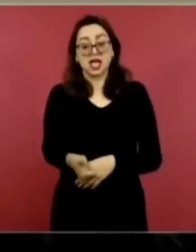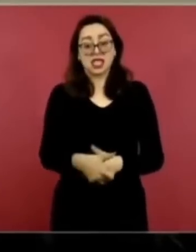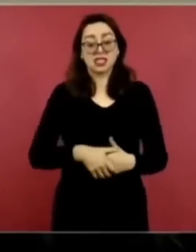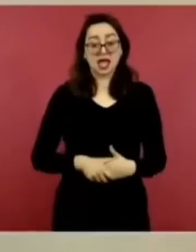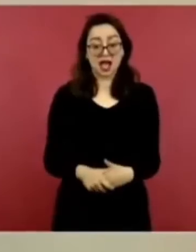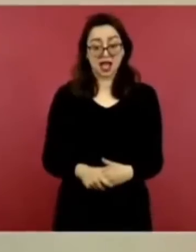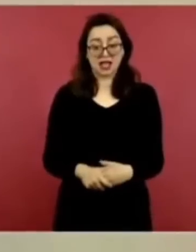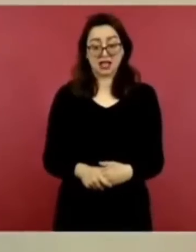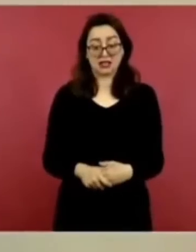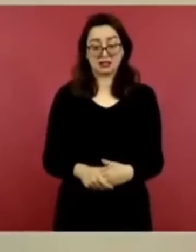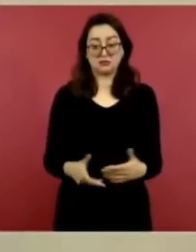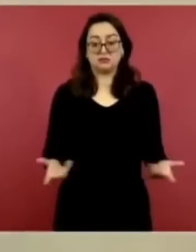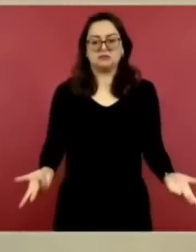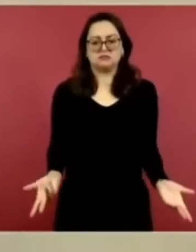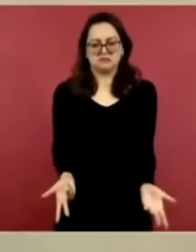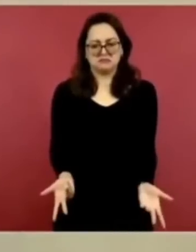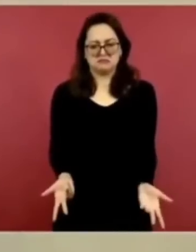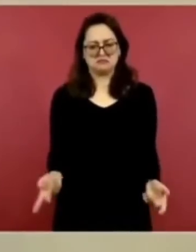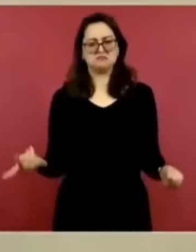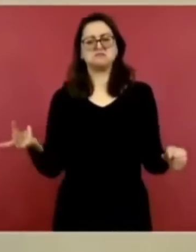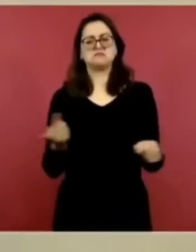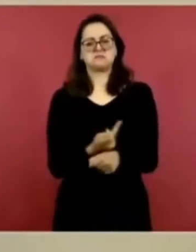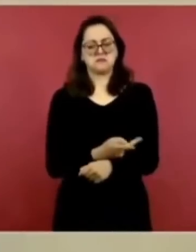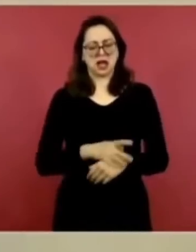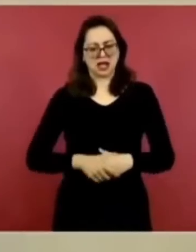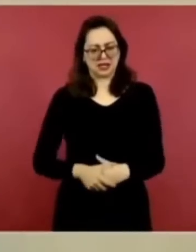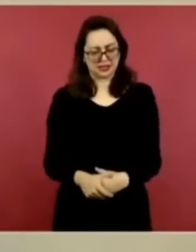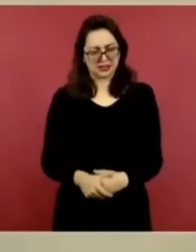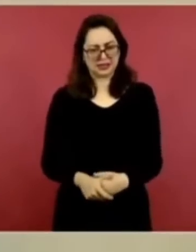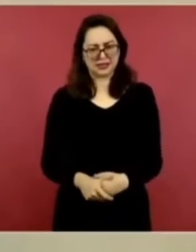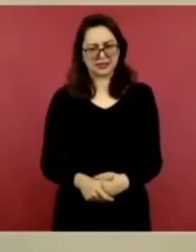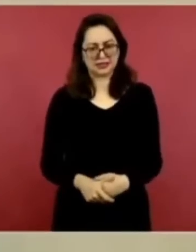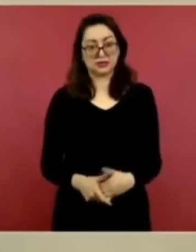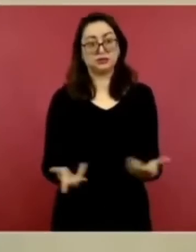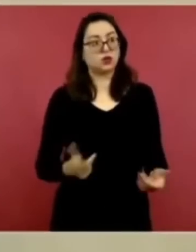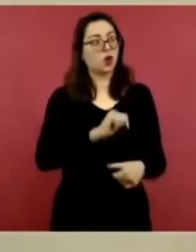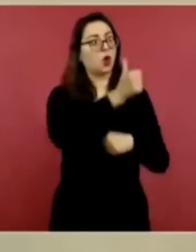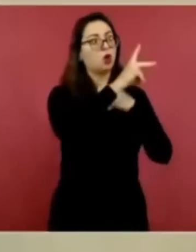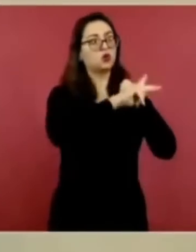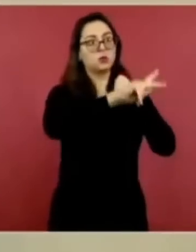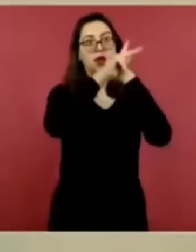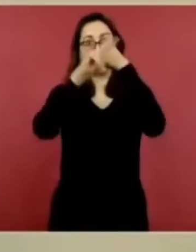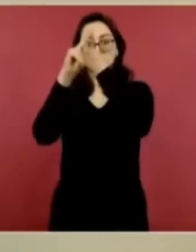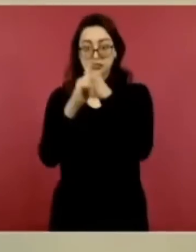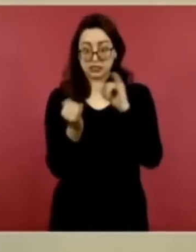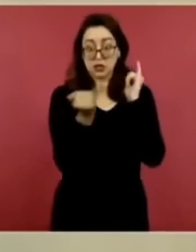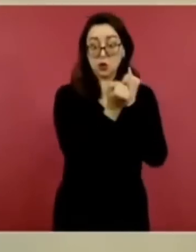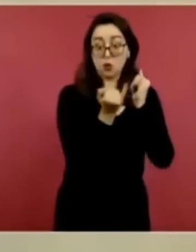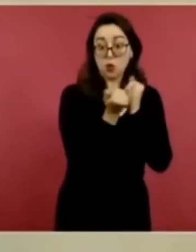minerales. Esto no sucedió en ningún país del mundo,